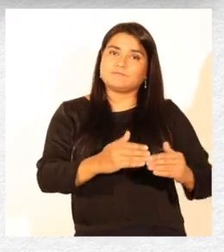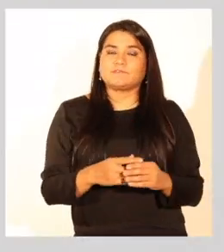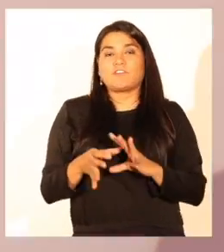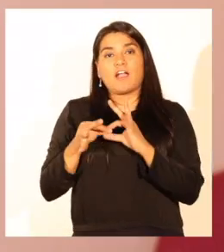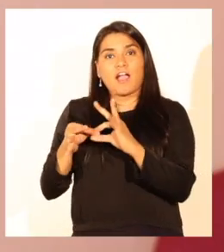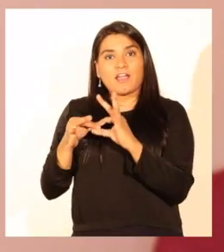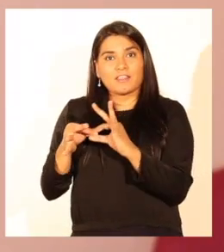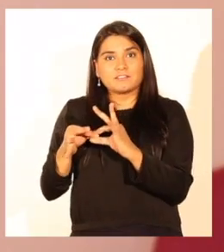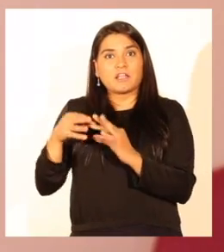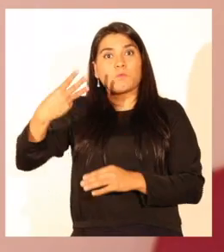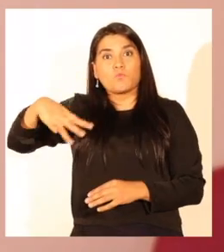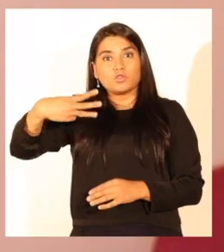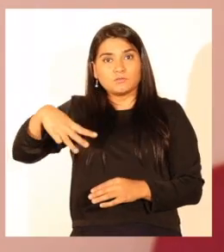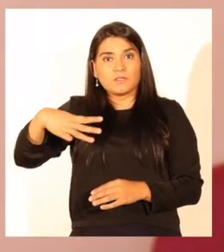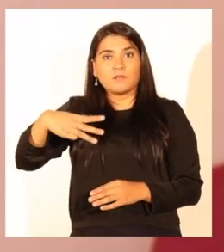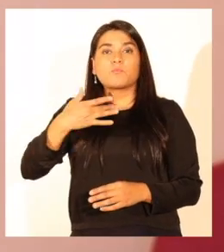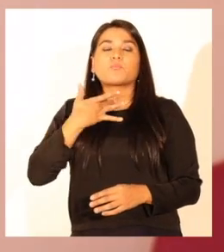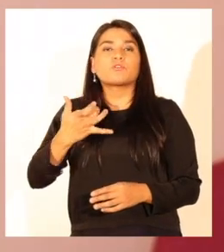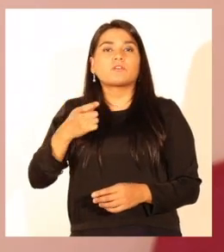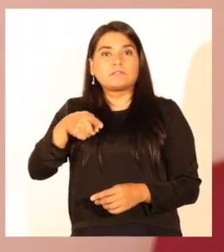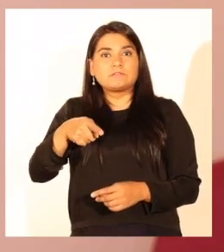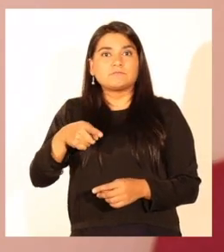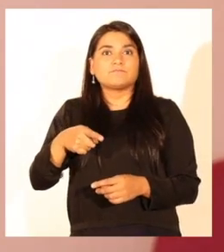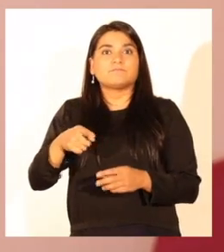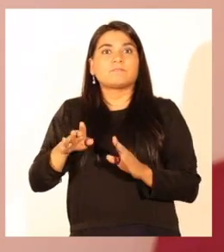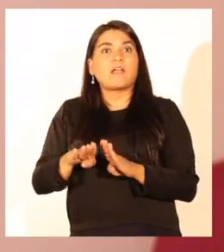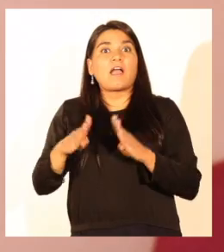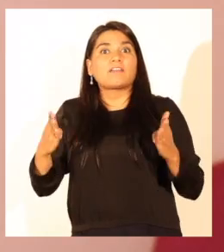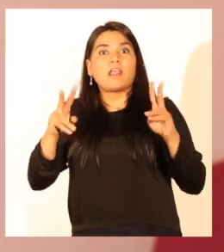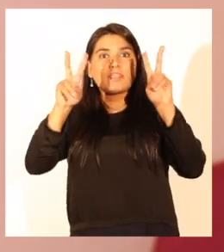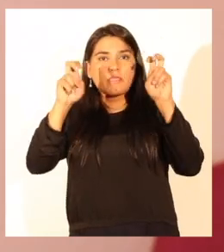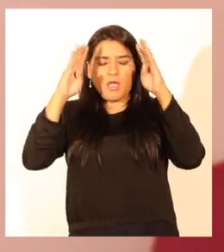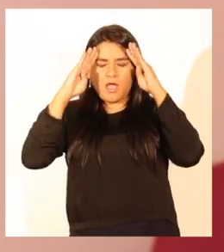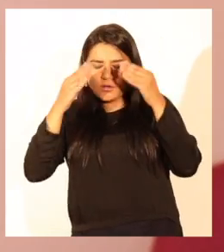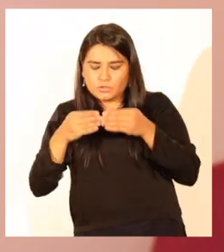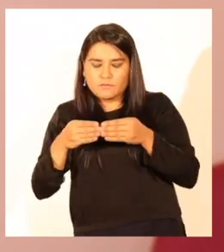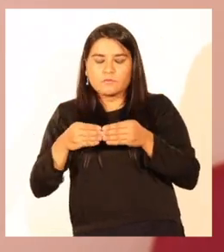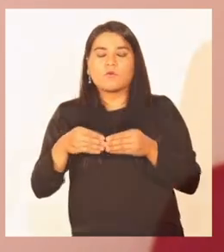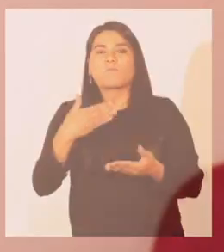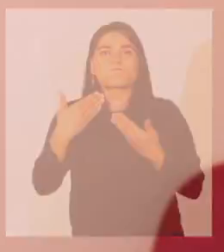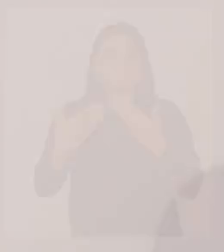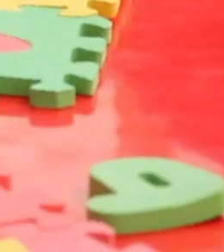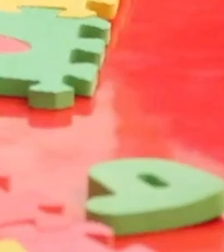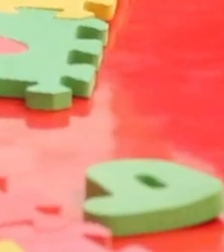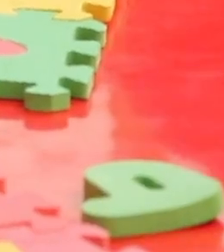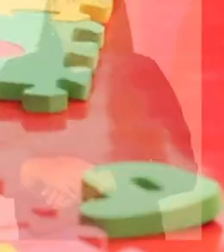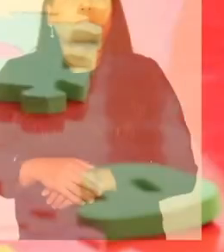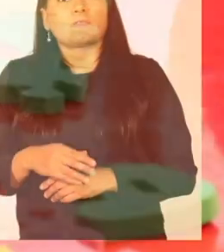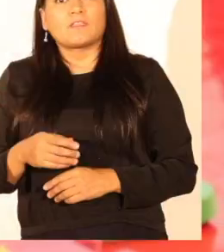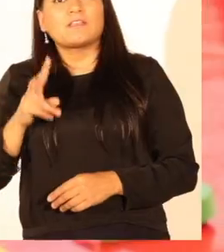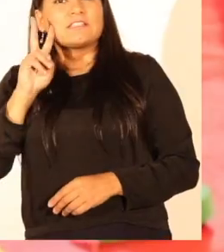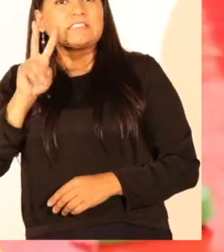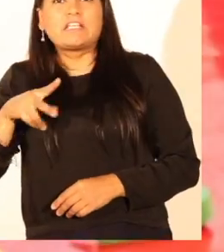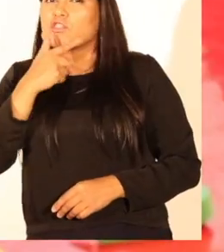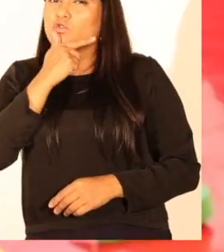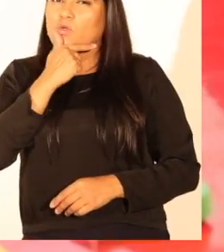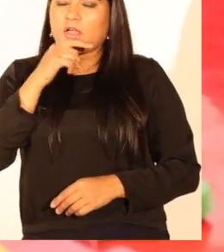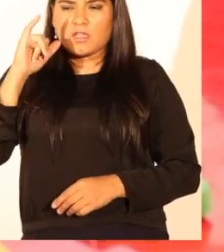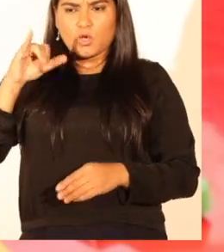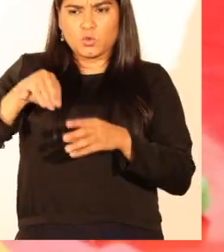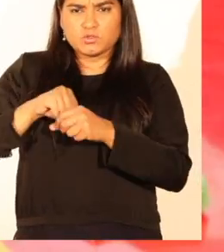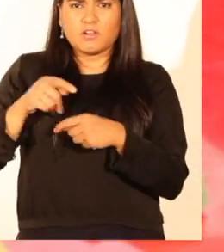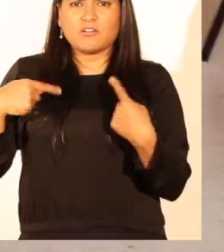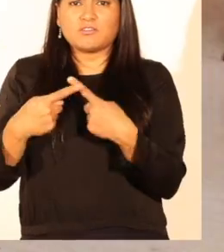niños. Permítanme agradecer a la municipalidad por haber puesto el autismo en la mesa. Sin duda, buscar la